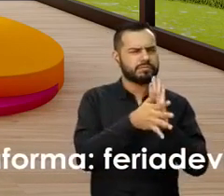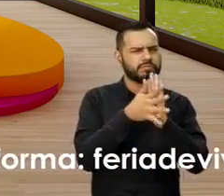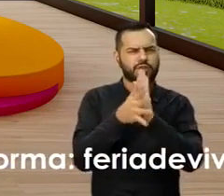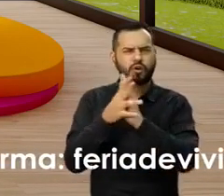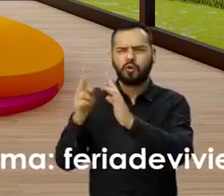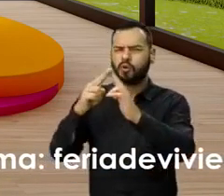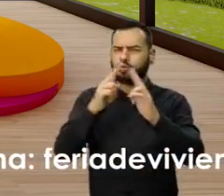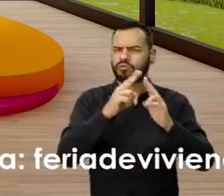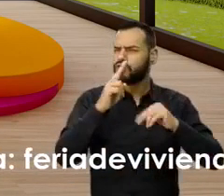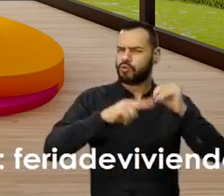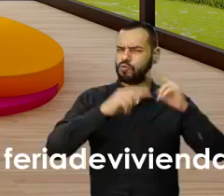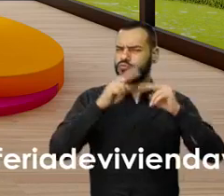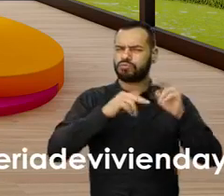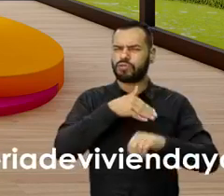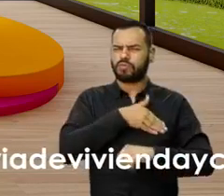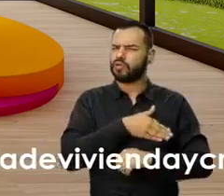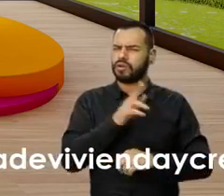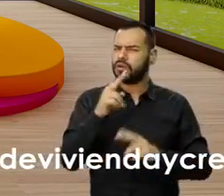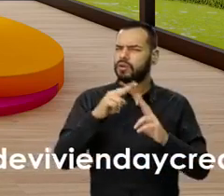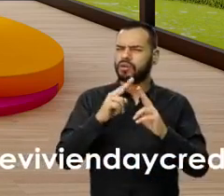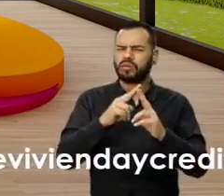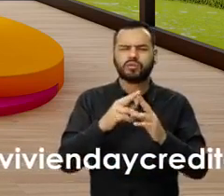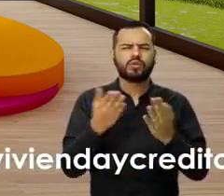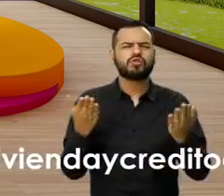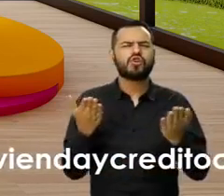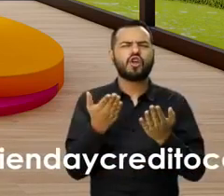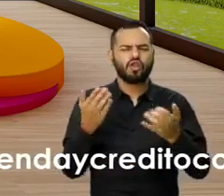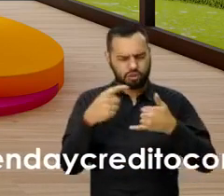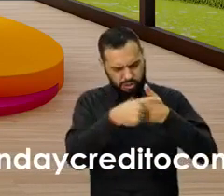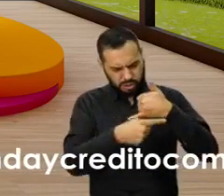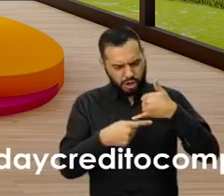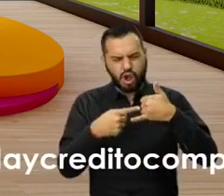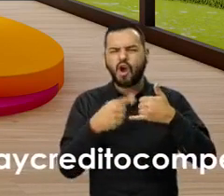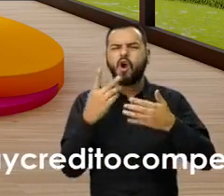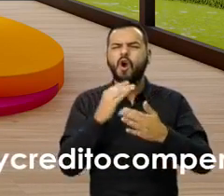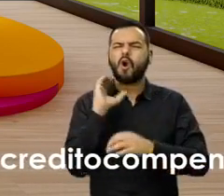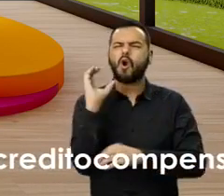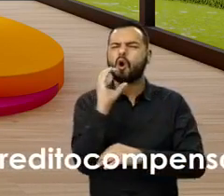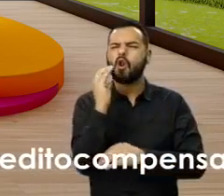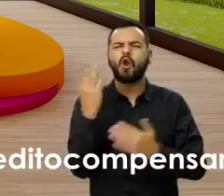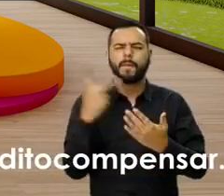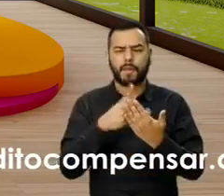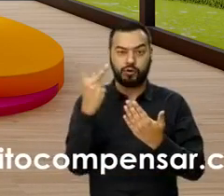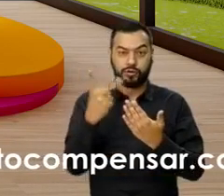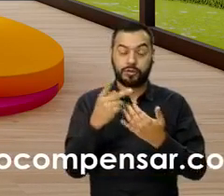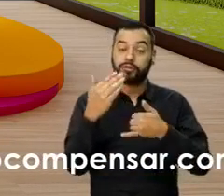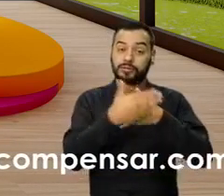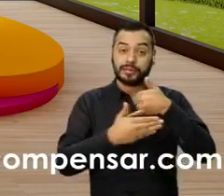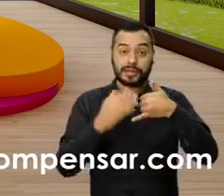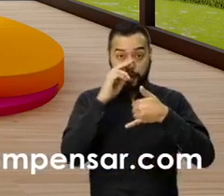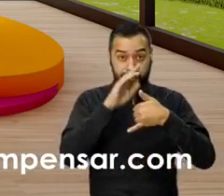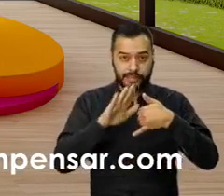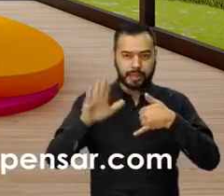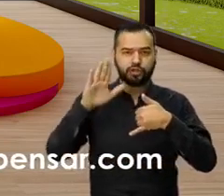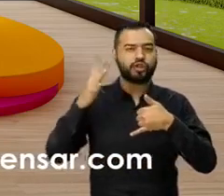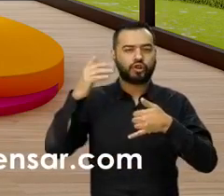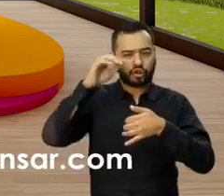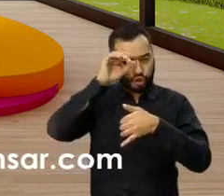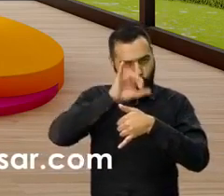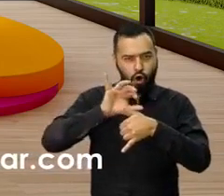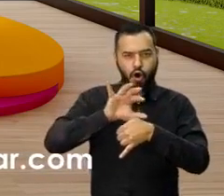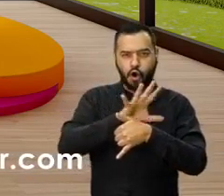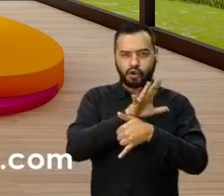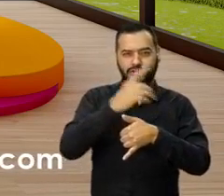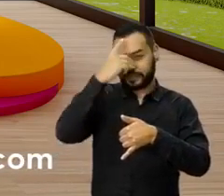acerca de Constructora Bolívar, Diana, cuéntanos en qué partes del país tenemos proyectos actualmente. A nivel nacional estamos en la costa, Santa